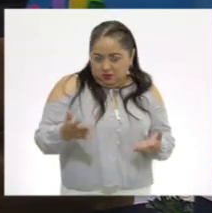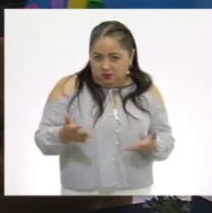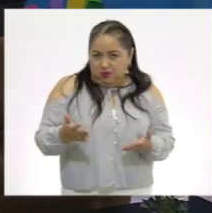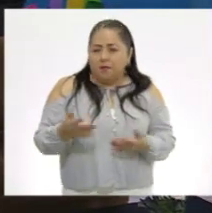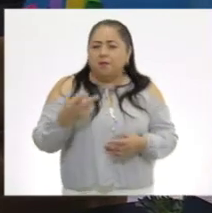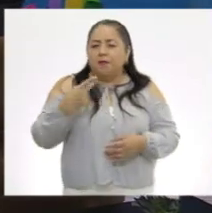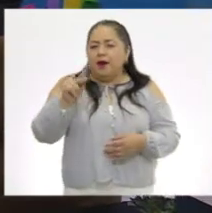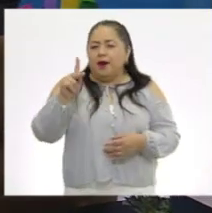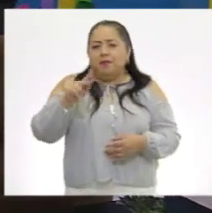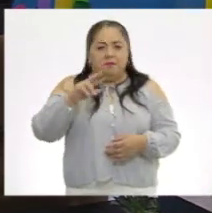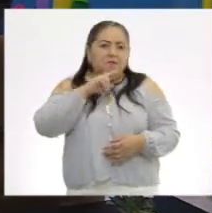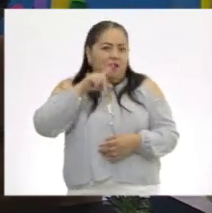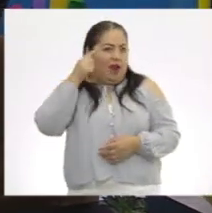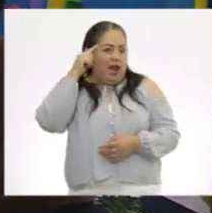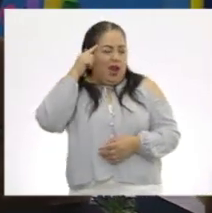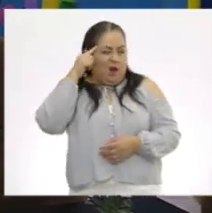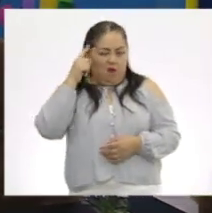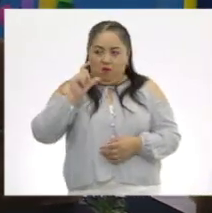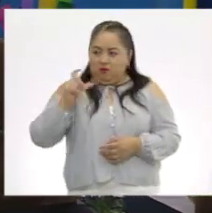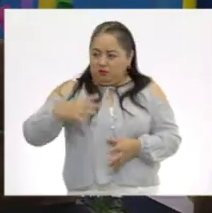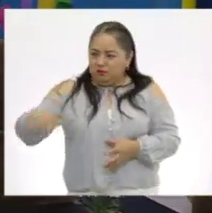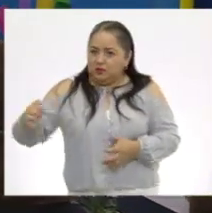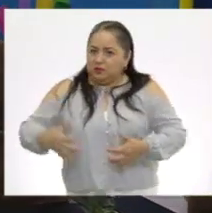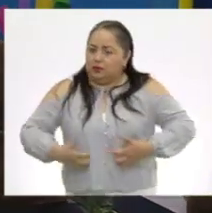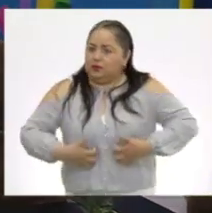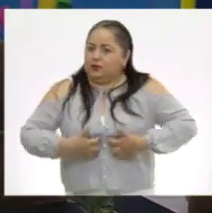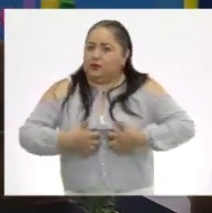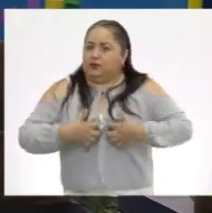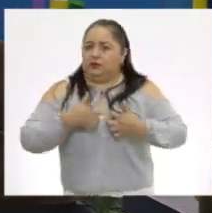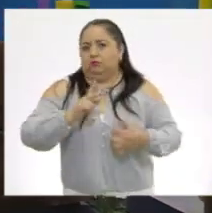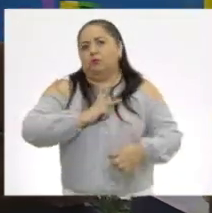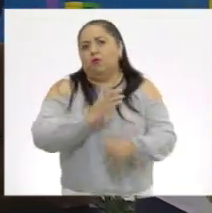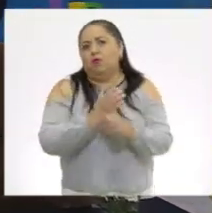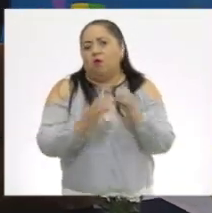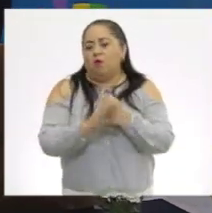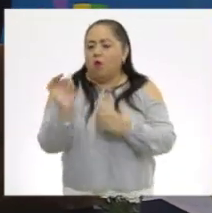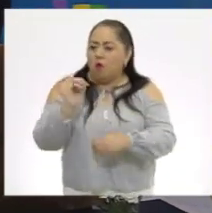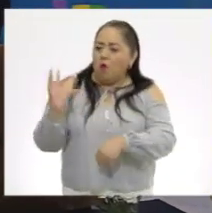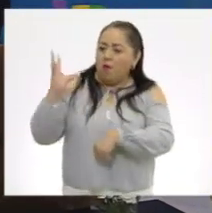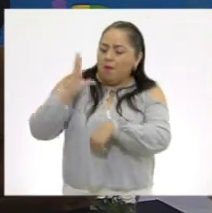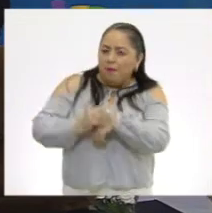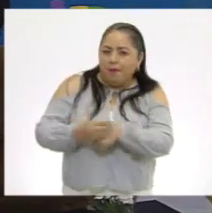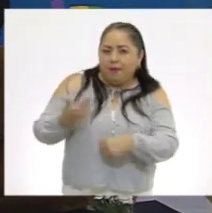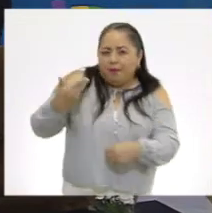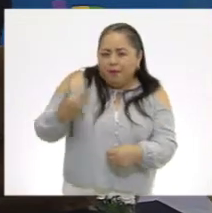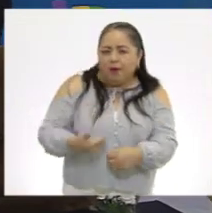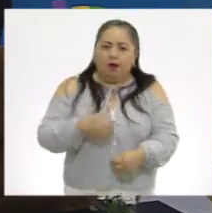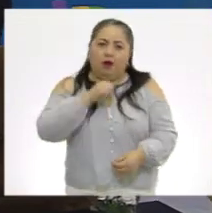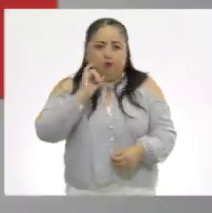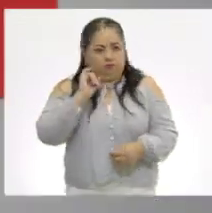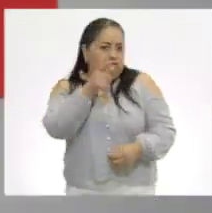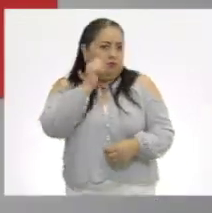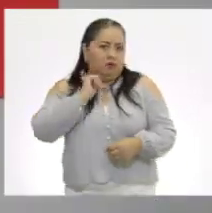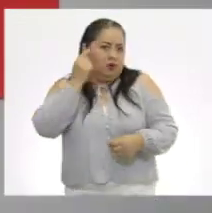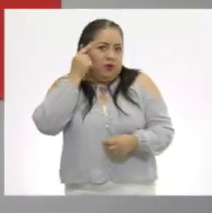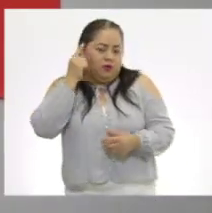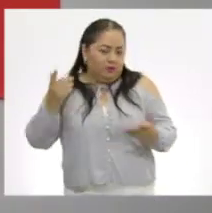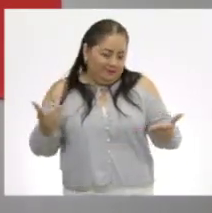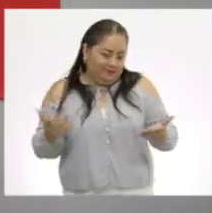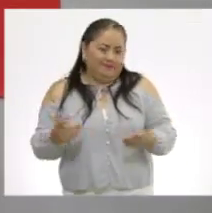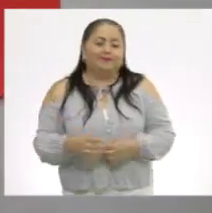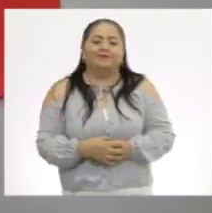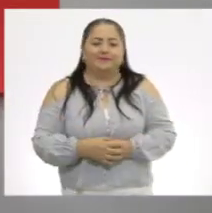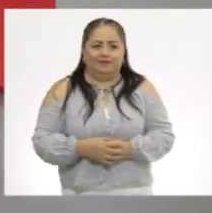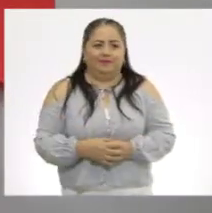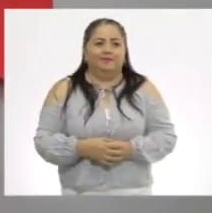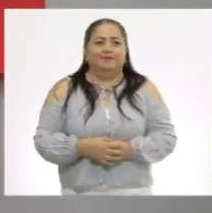Pero me quedo más con enojo, ¿no? A mí me pasa que cuando alguien agarra mis cosas y no me las pide, pues me enojo, ¿verdad? Sí, es lo primero. esa